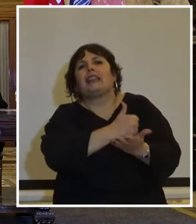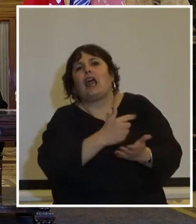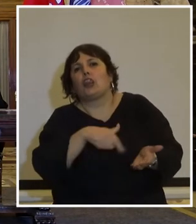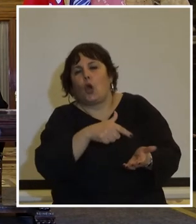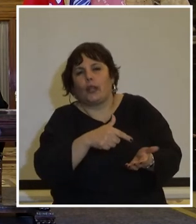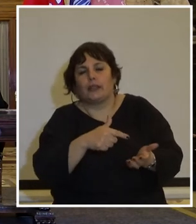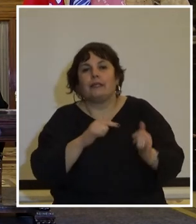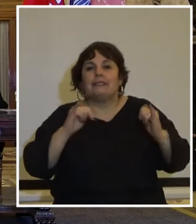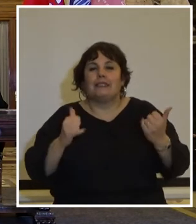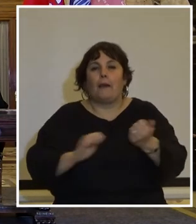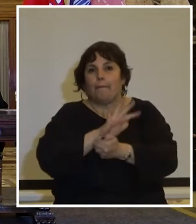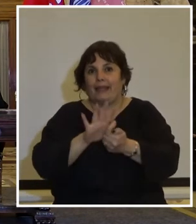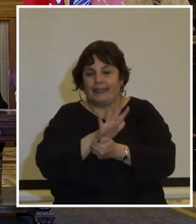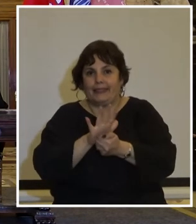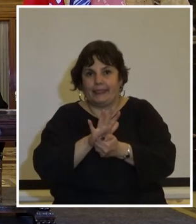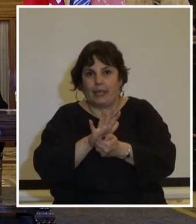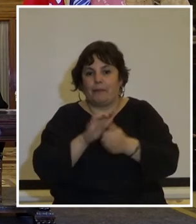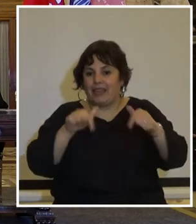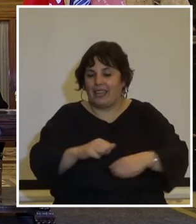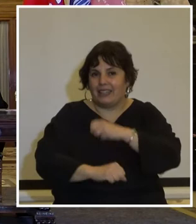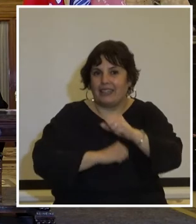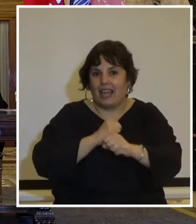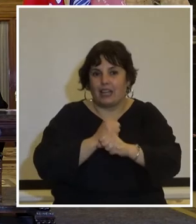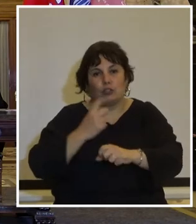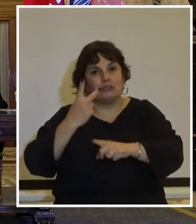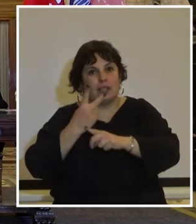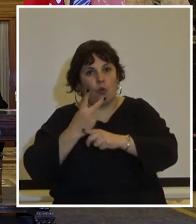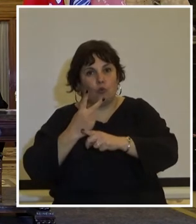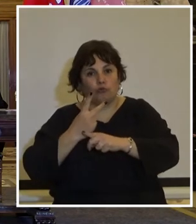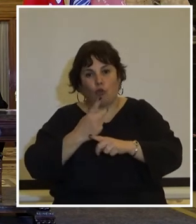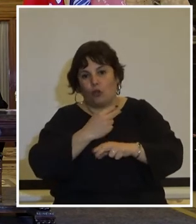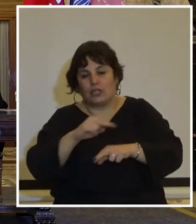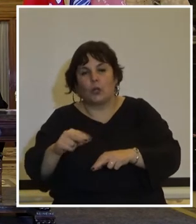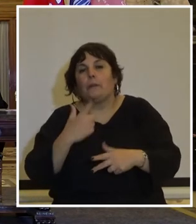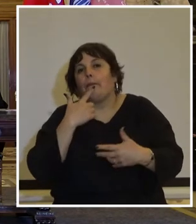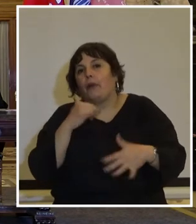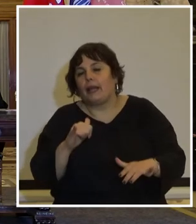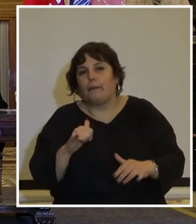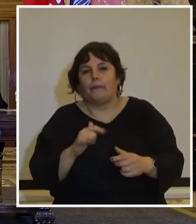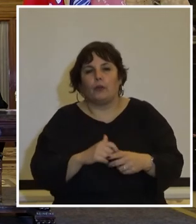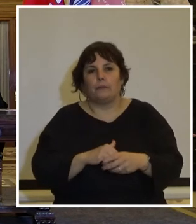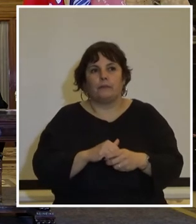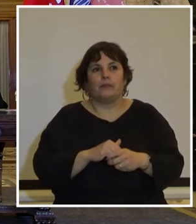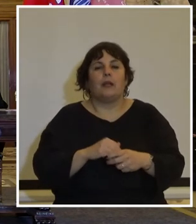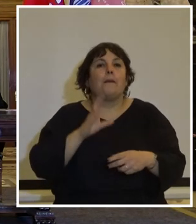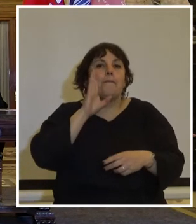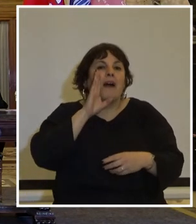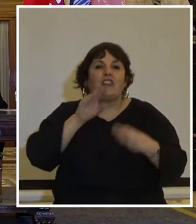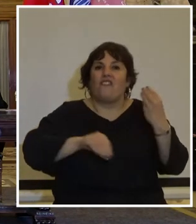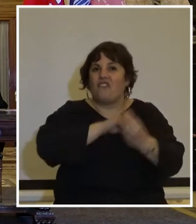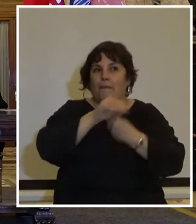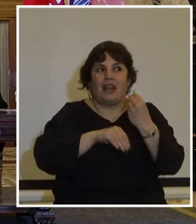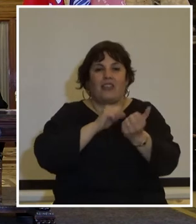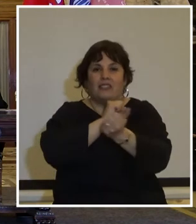a causa de la pandemia este año es el segundo año consecutivo por ejemplo que madres y familiares de